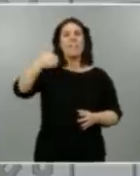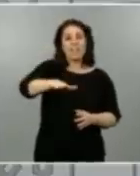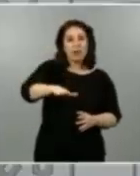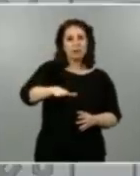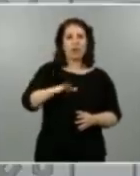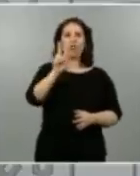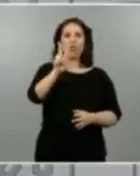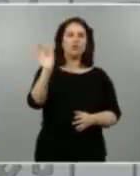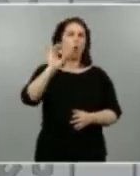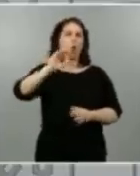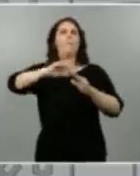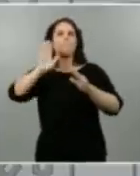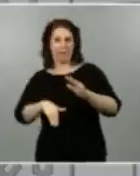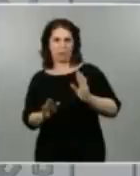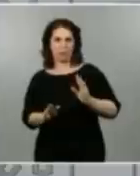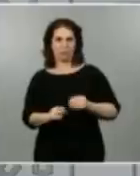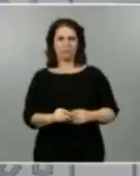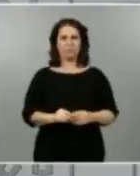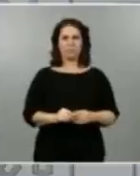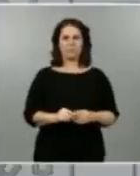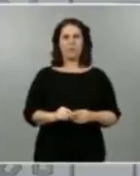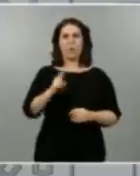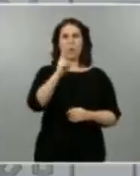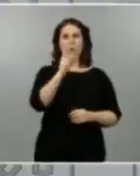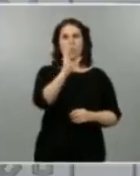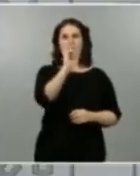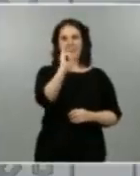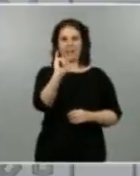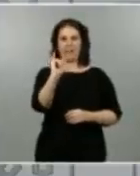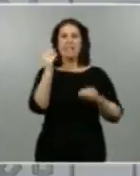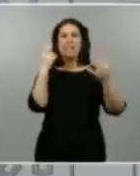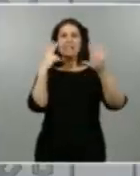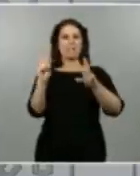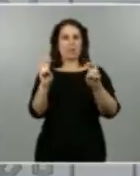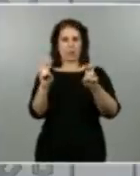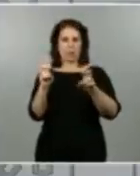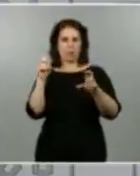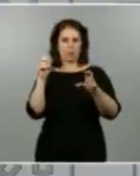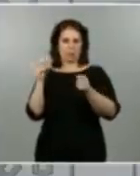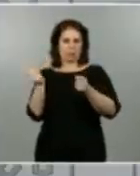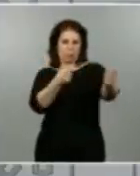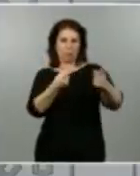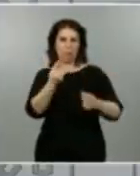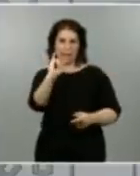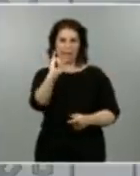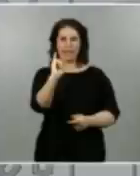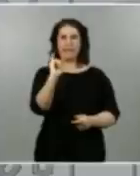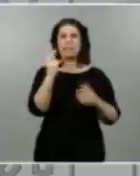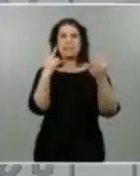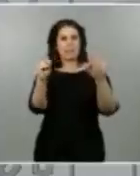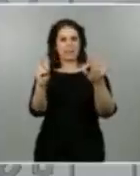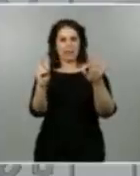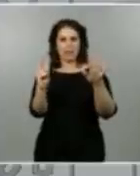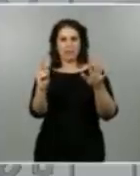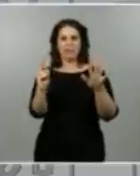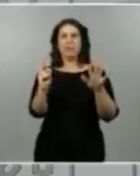70 UCIs o 70 ingresos nuevos en UCI, se concentran, sobre todo, en unas cuantas comunidades,